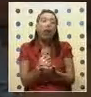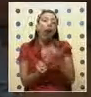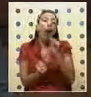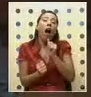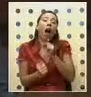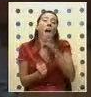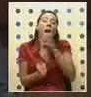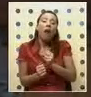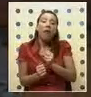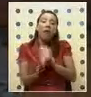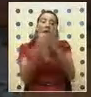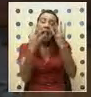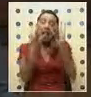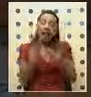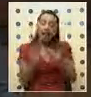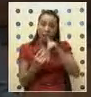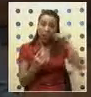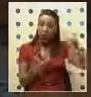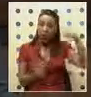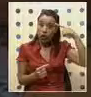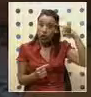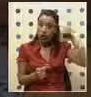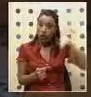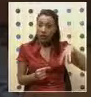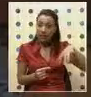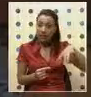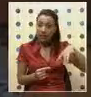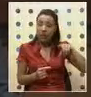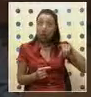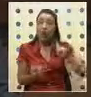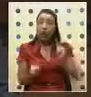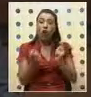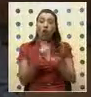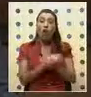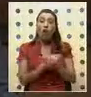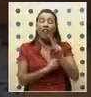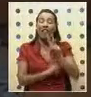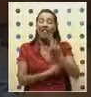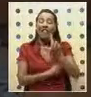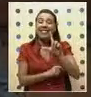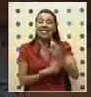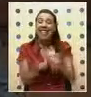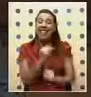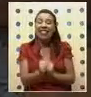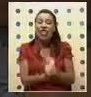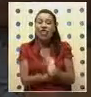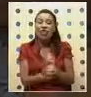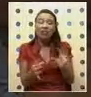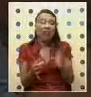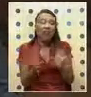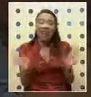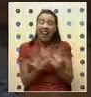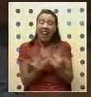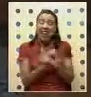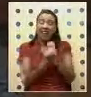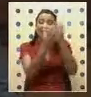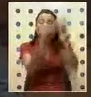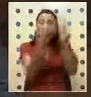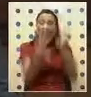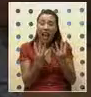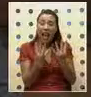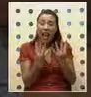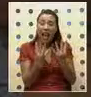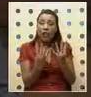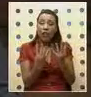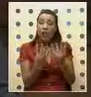cancelamiento que, como todos sabemos, lo llevó a estar 27 años en un brutal cautiverio en una celda en